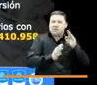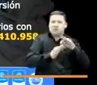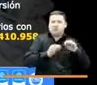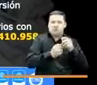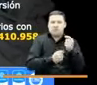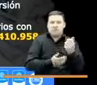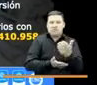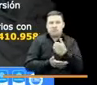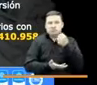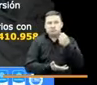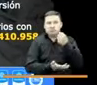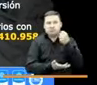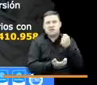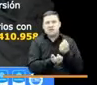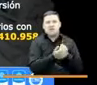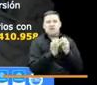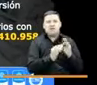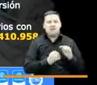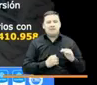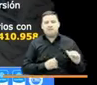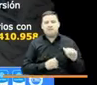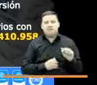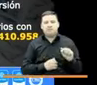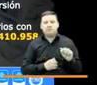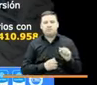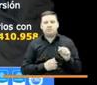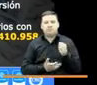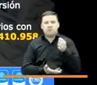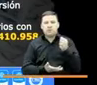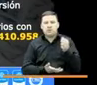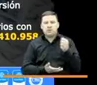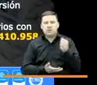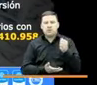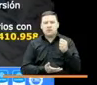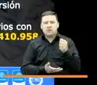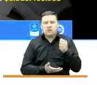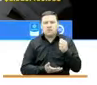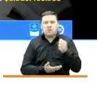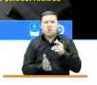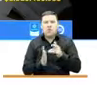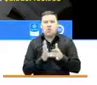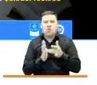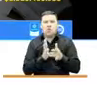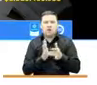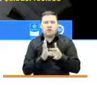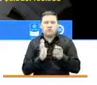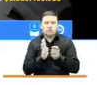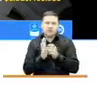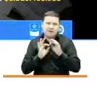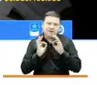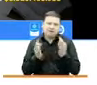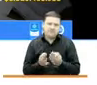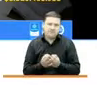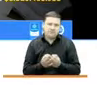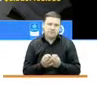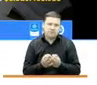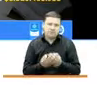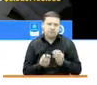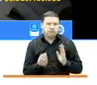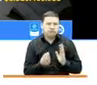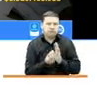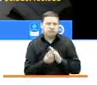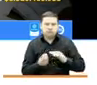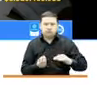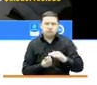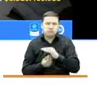dinero como en esperci para garantizarle esos componentes en ese marco de la emergencia a todas las familias en los desplazamientos masivos,